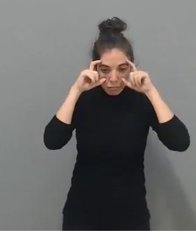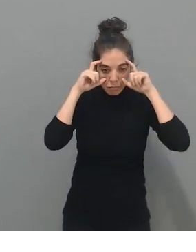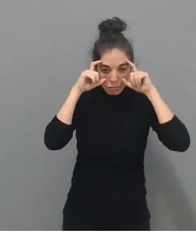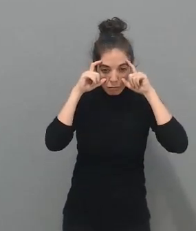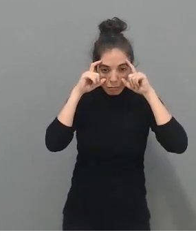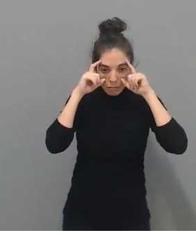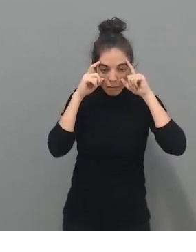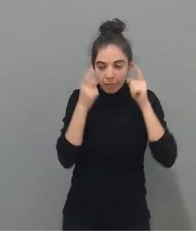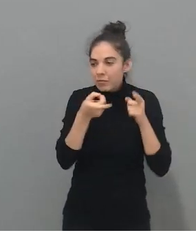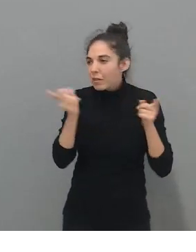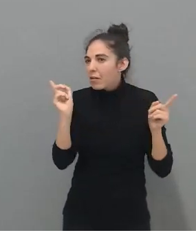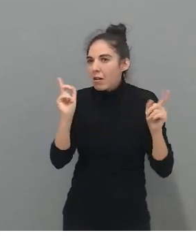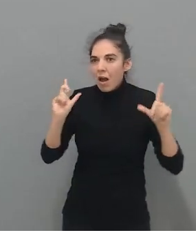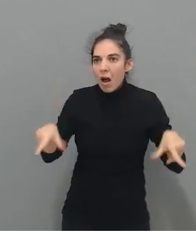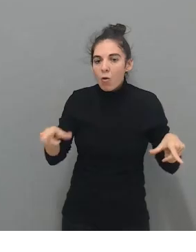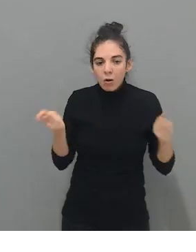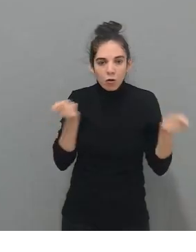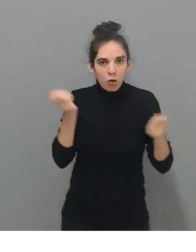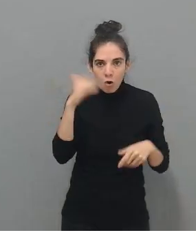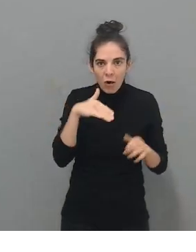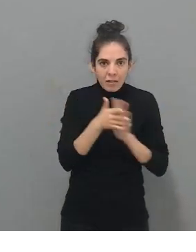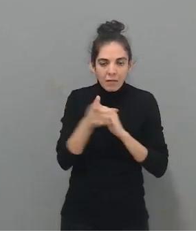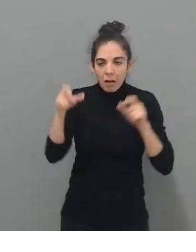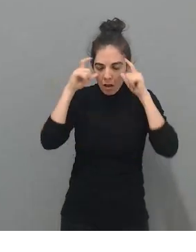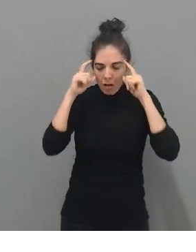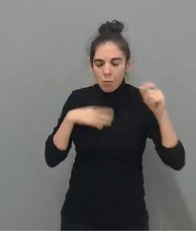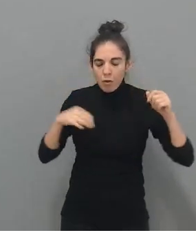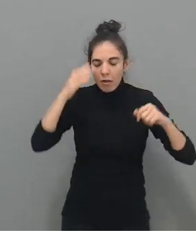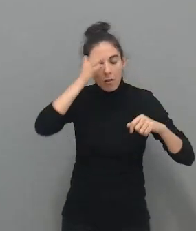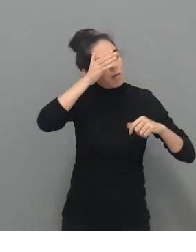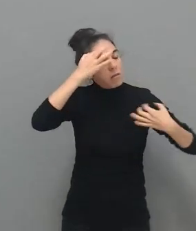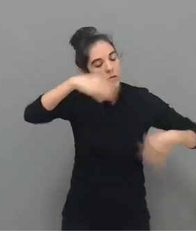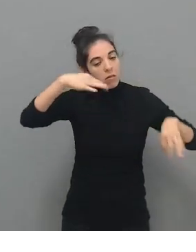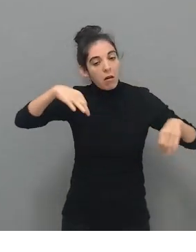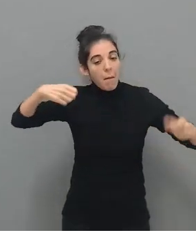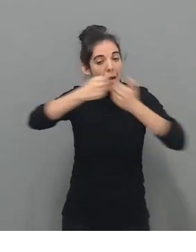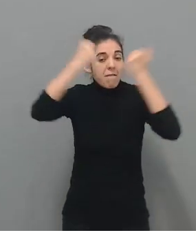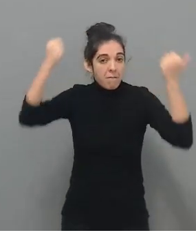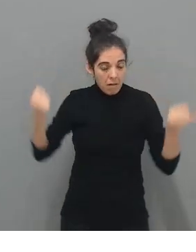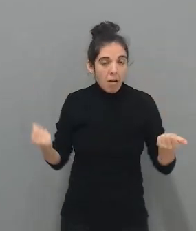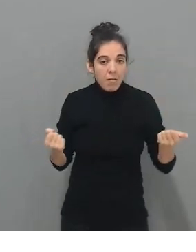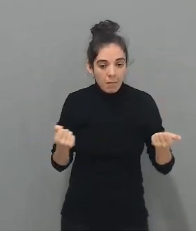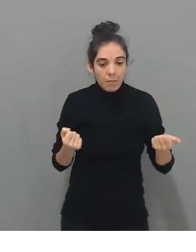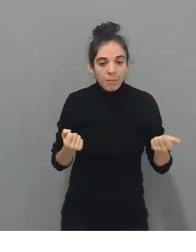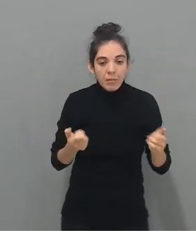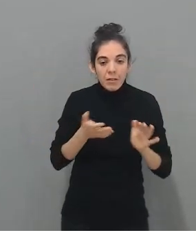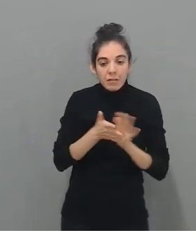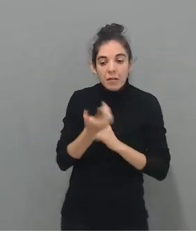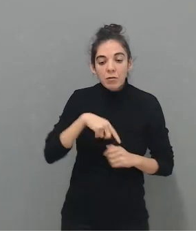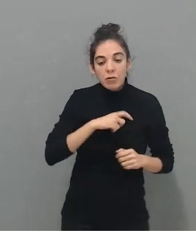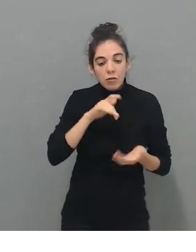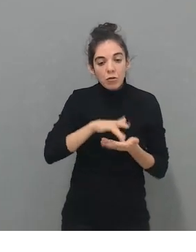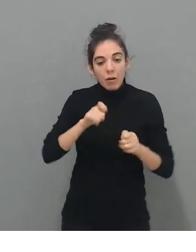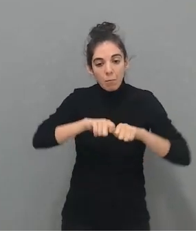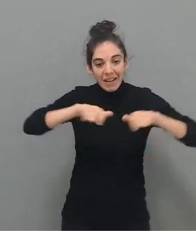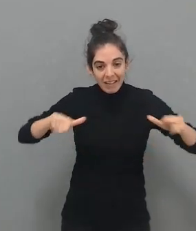lo que está pasando en el aula, los niños se pueden lesionar o no pueden lesionar al profesional. Entonces hemos desarrollado una plataforma que no le